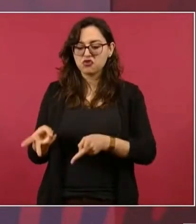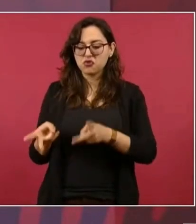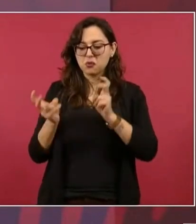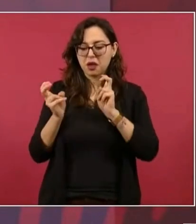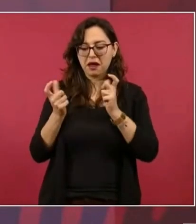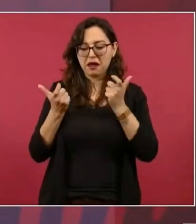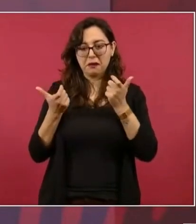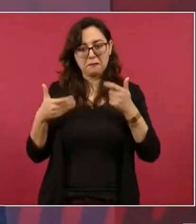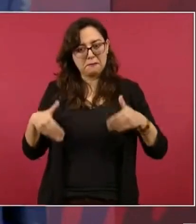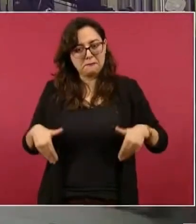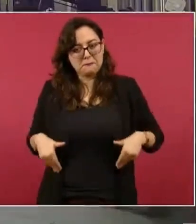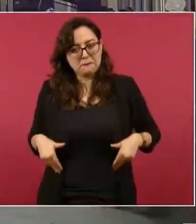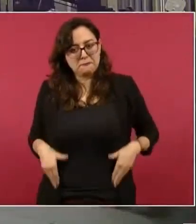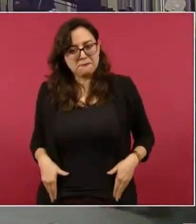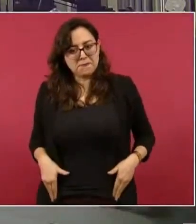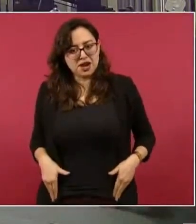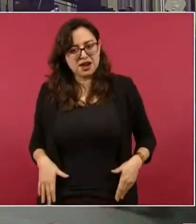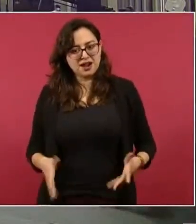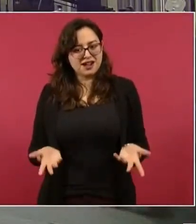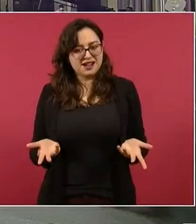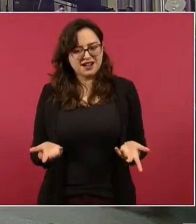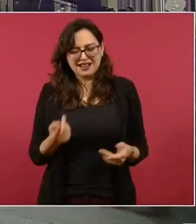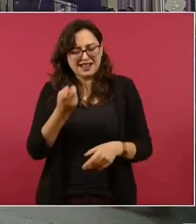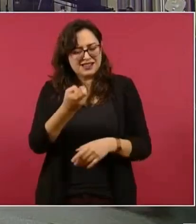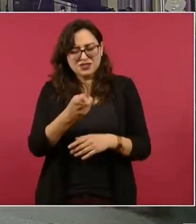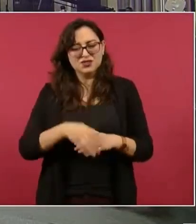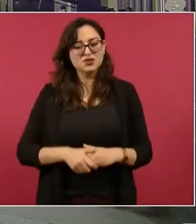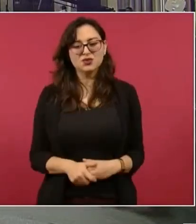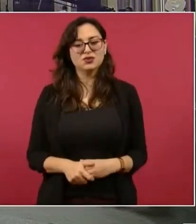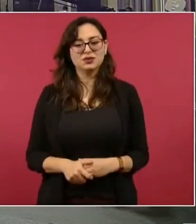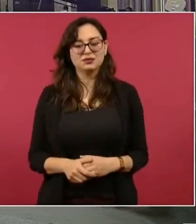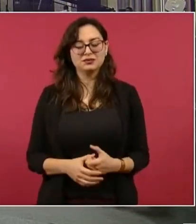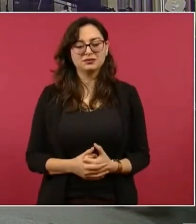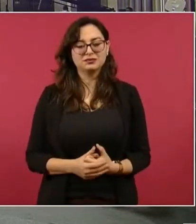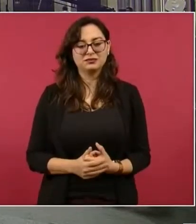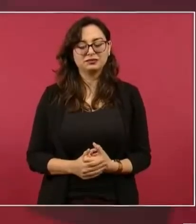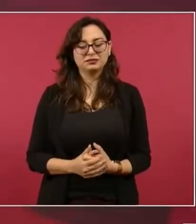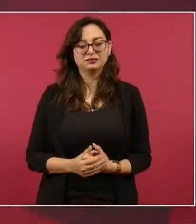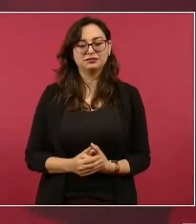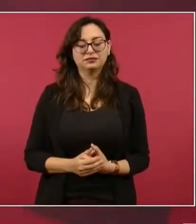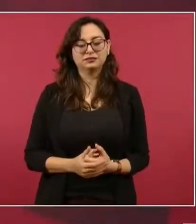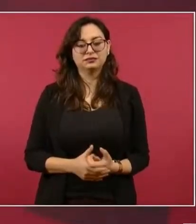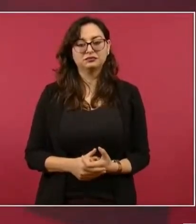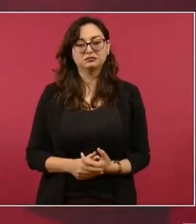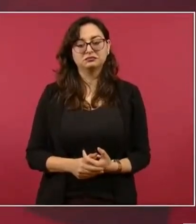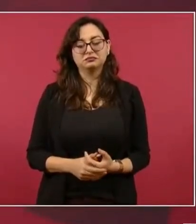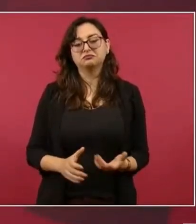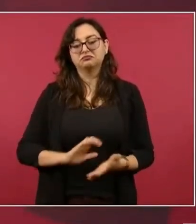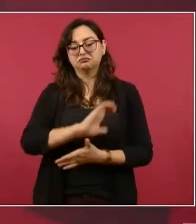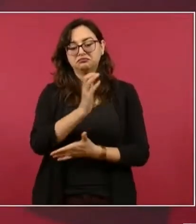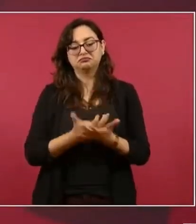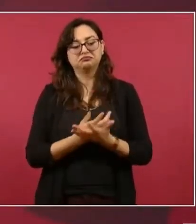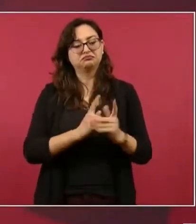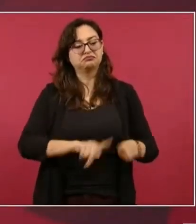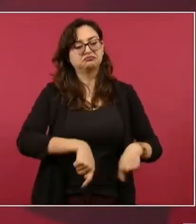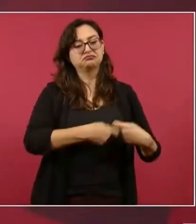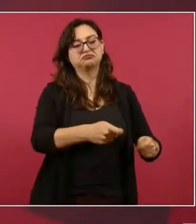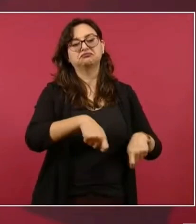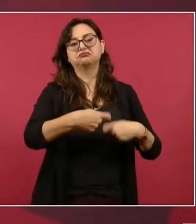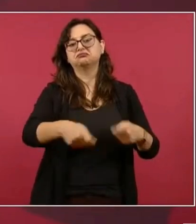Entonces, daban los contratos y se obtuviera o no se obtuviera petróleo.